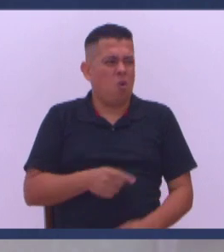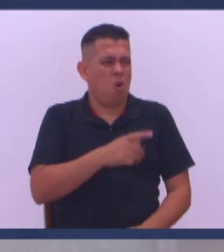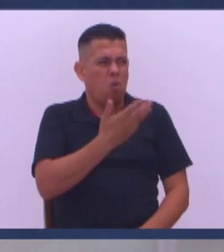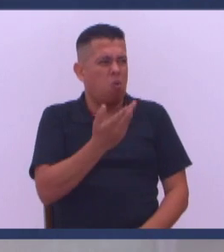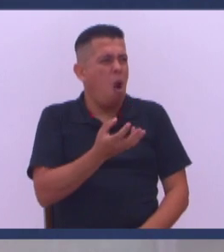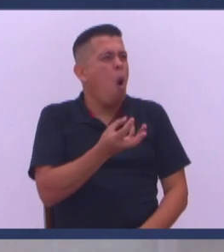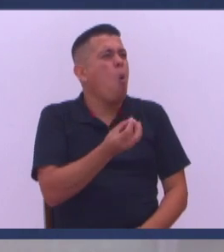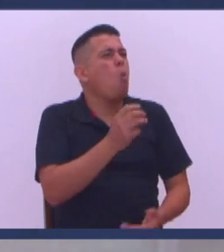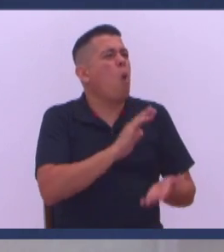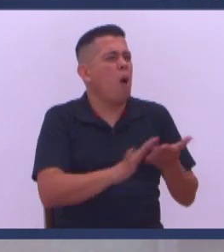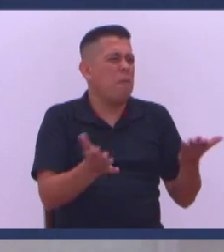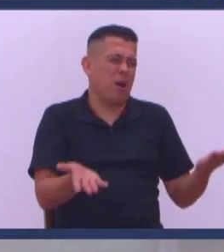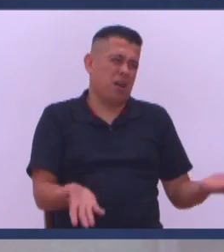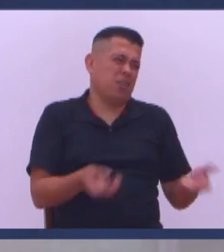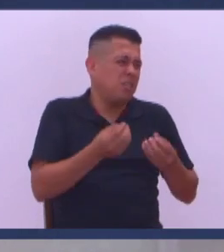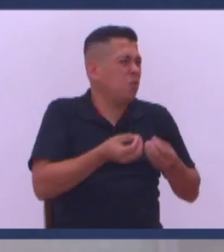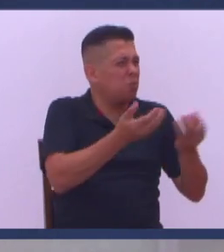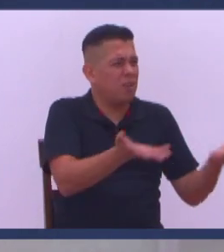Valquerades ¿Y cuánto te costó?